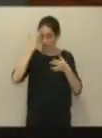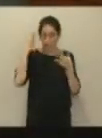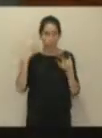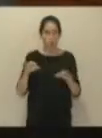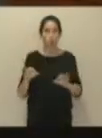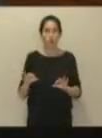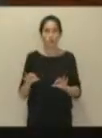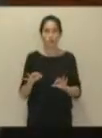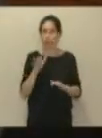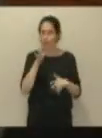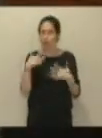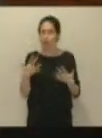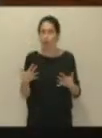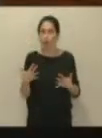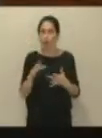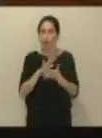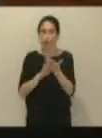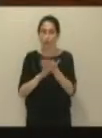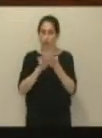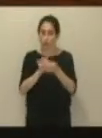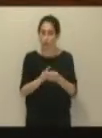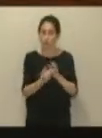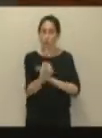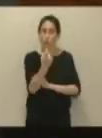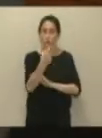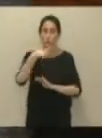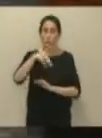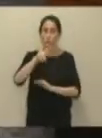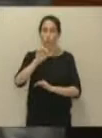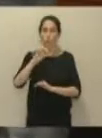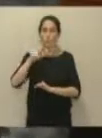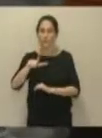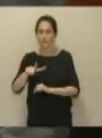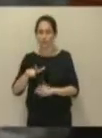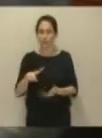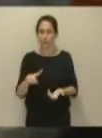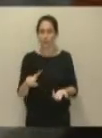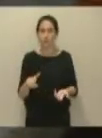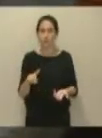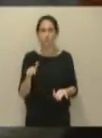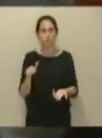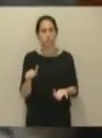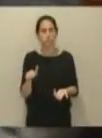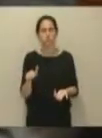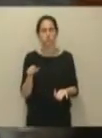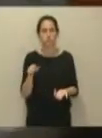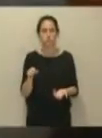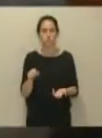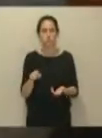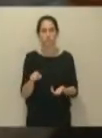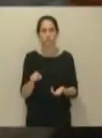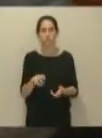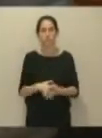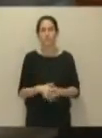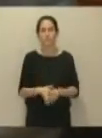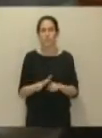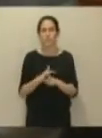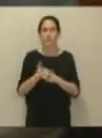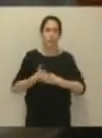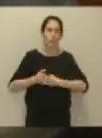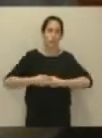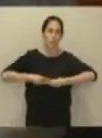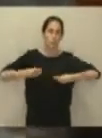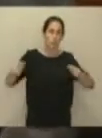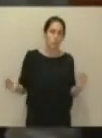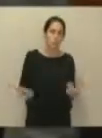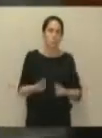que pivota ahora mismo sobre el puerto del Musel. Y es evidente que no es la mejor de las situaciones